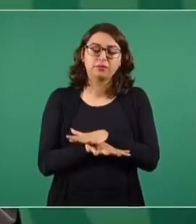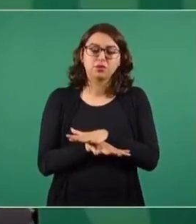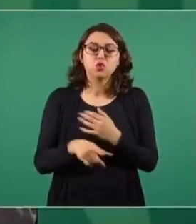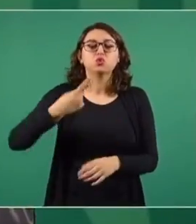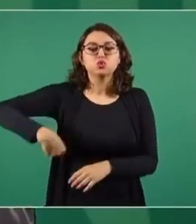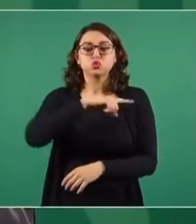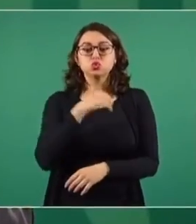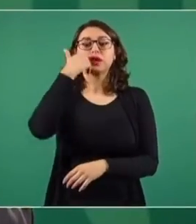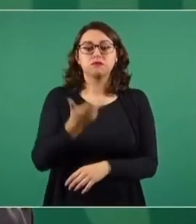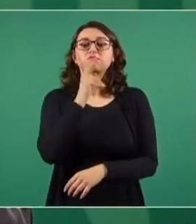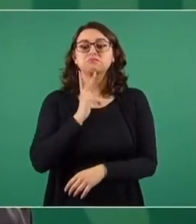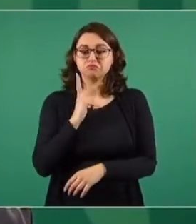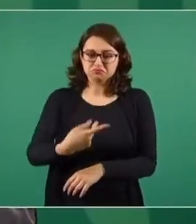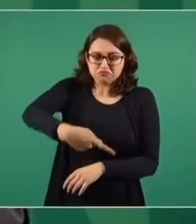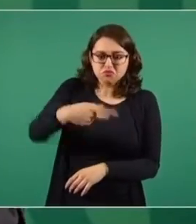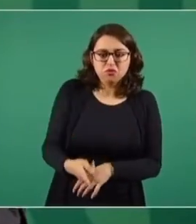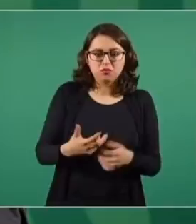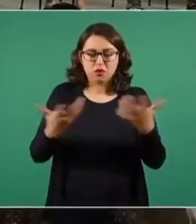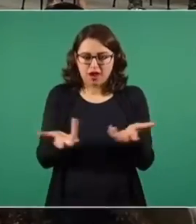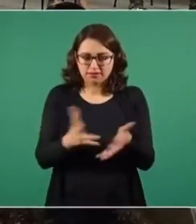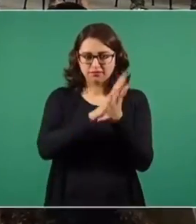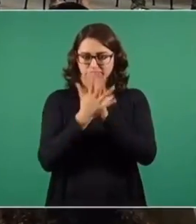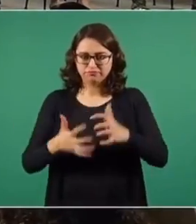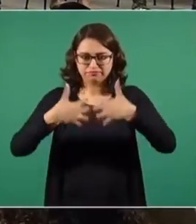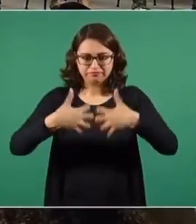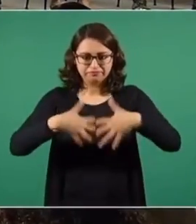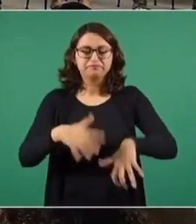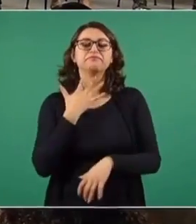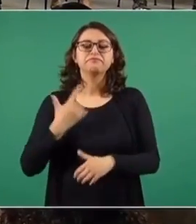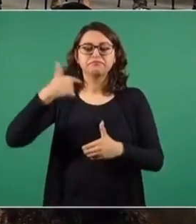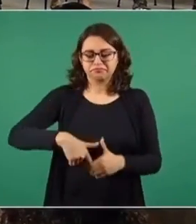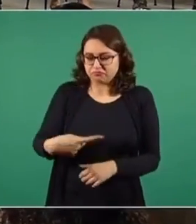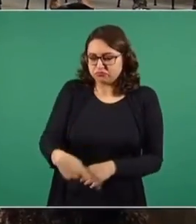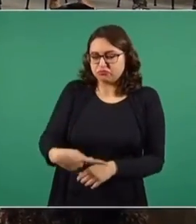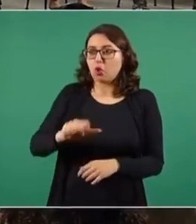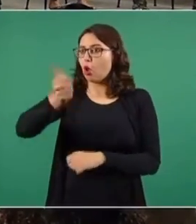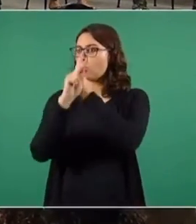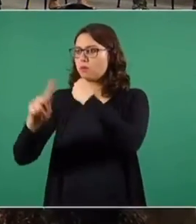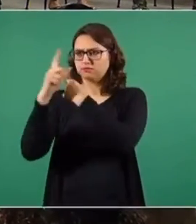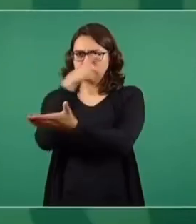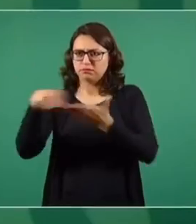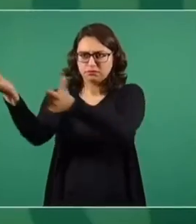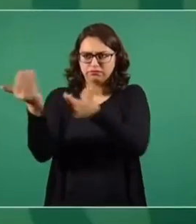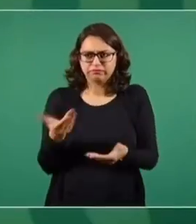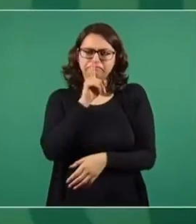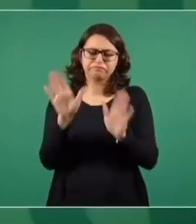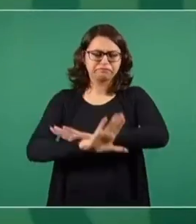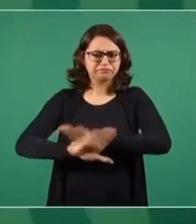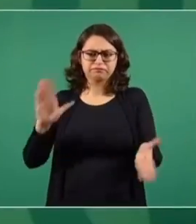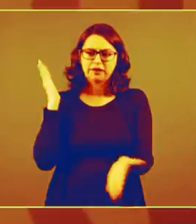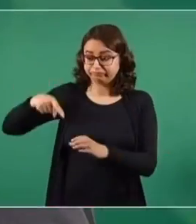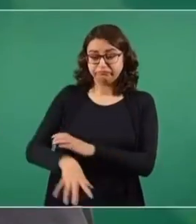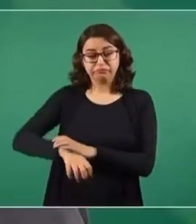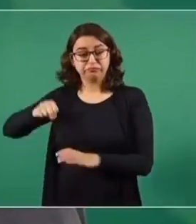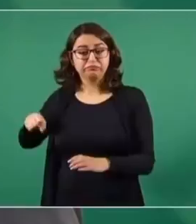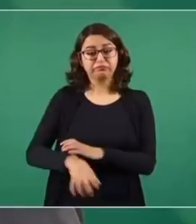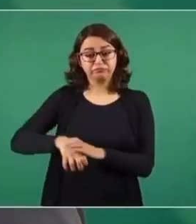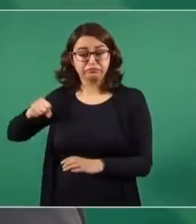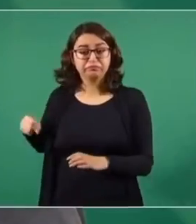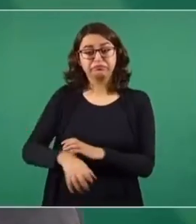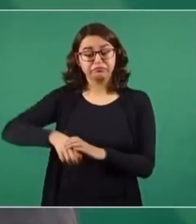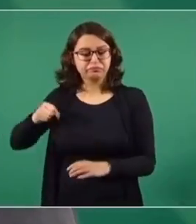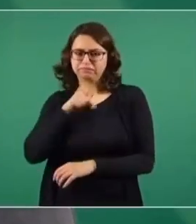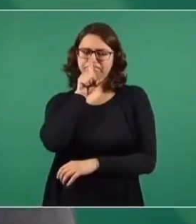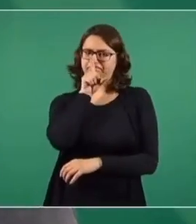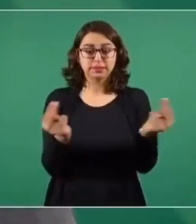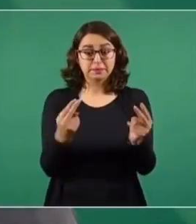es producir en México los combustibles que consumimos, no comprar la gasolina en el extranjero y dejar de vender petróleo crudo. Brumberg no vio